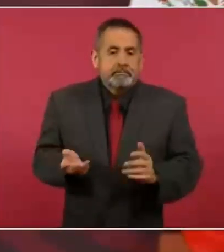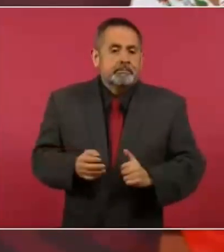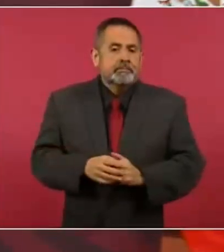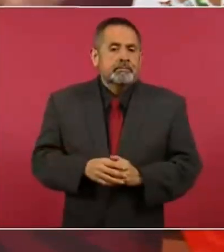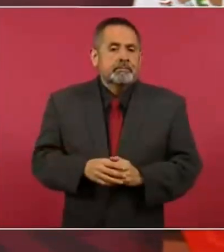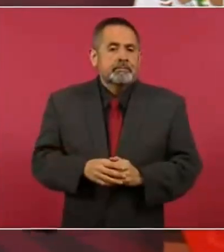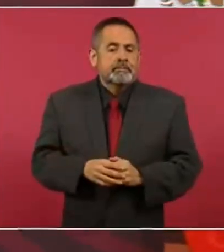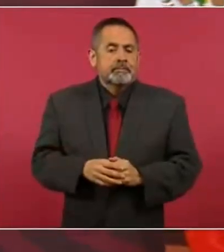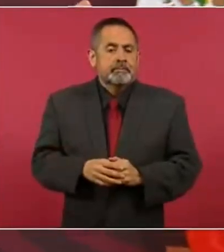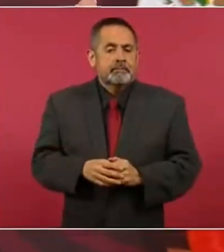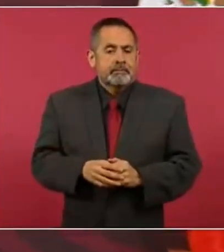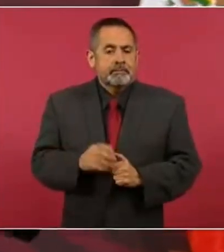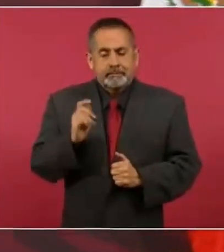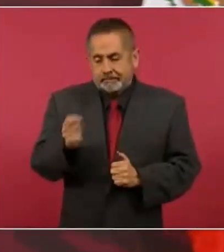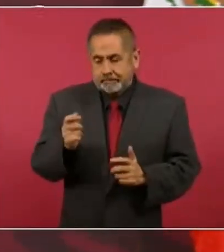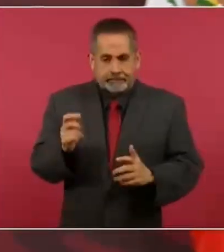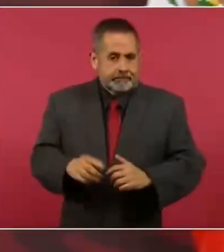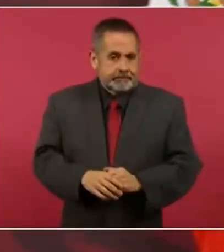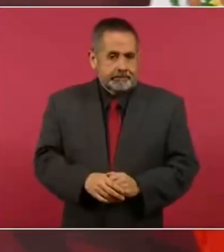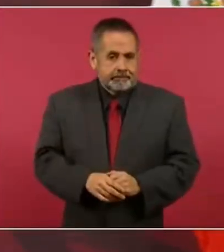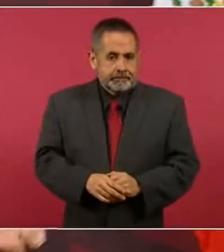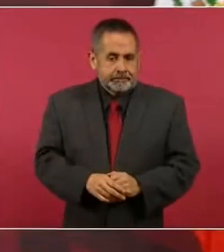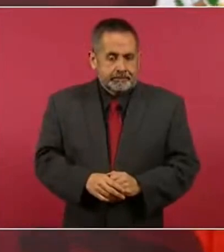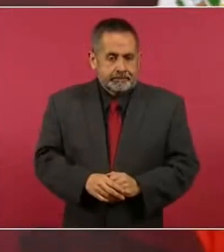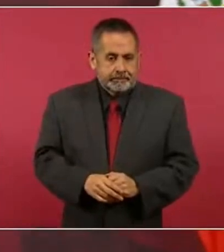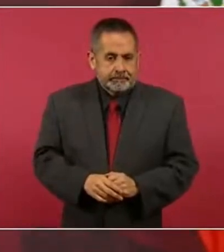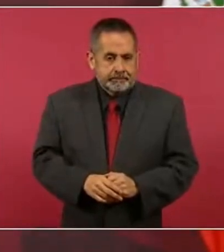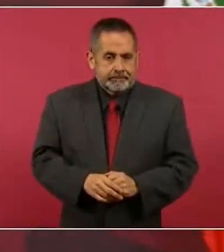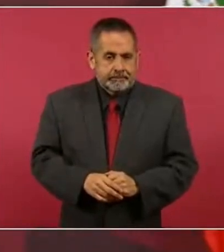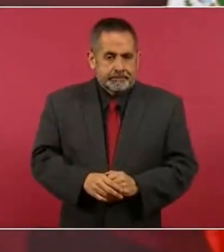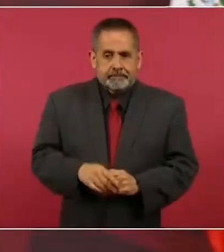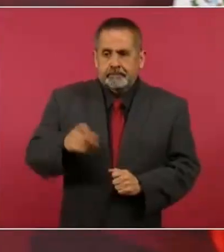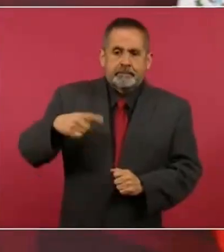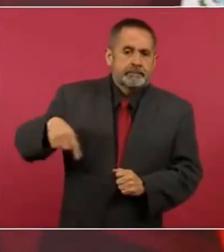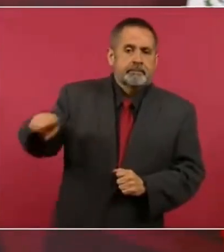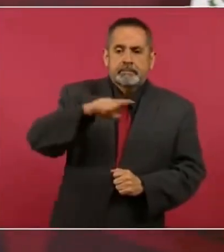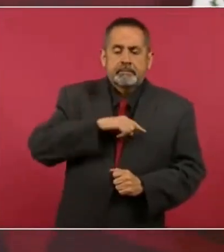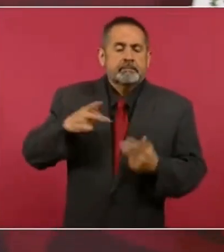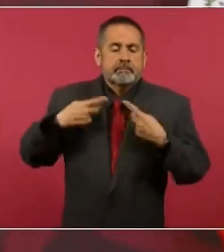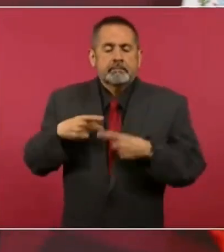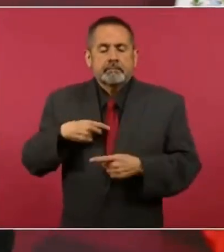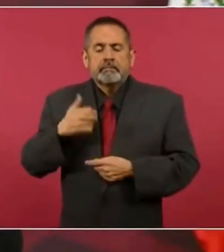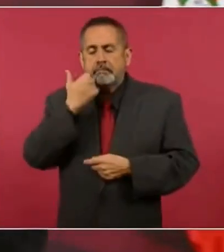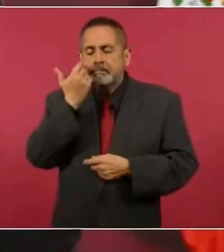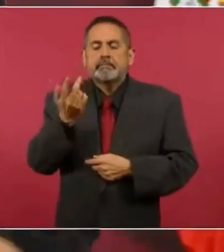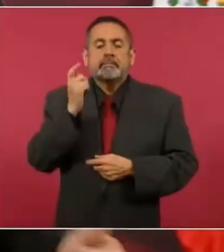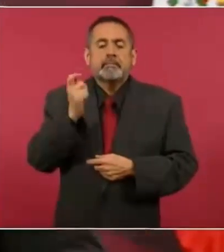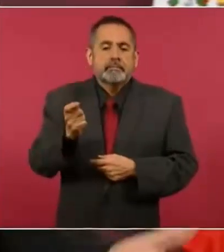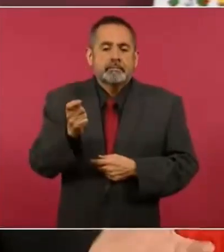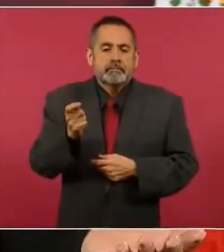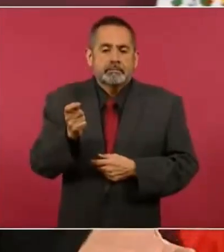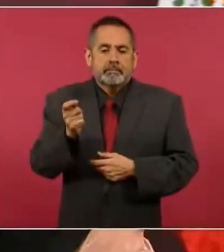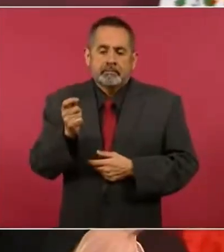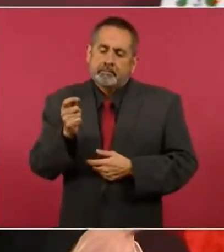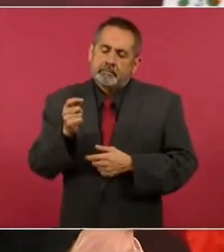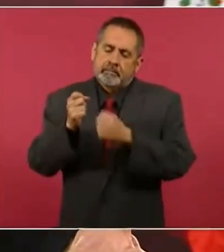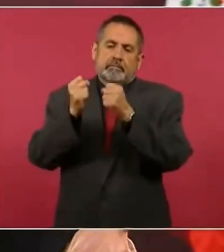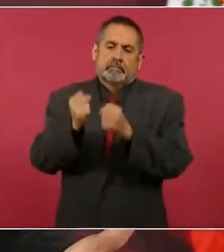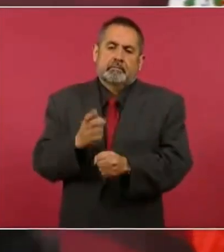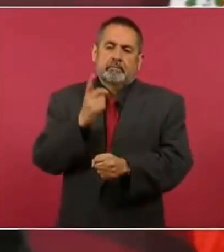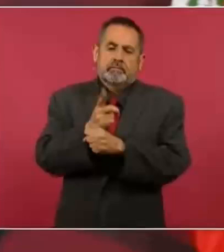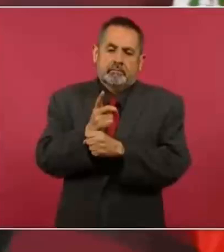pues qué es lo que la gente desea, pues que haya seguridad.